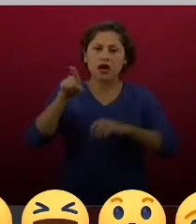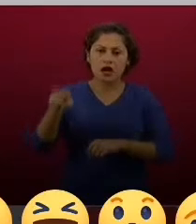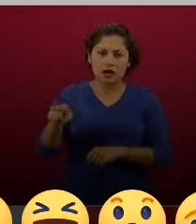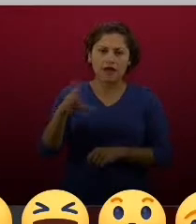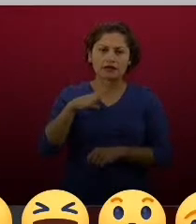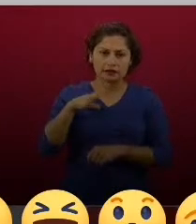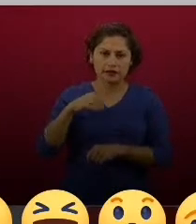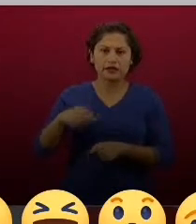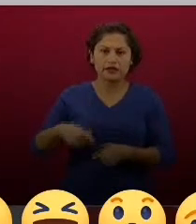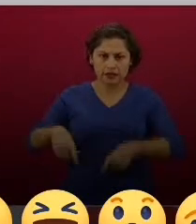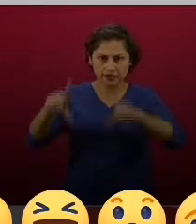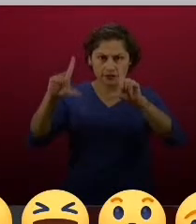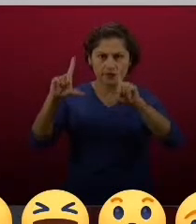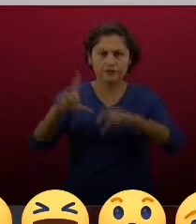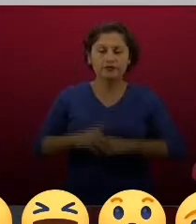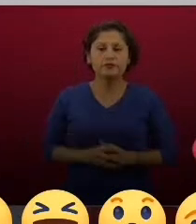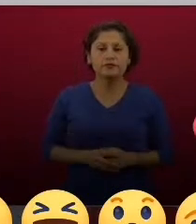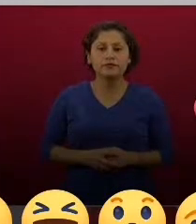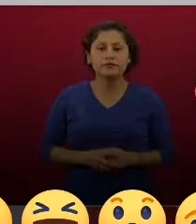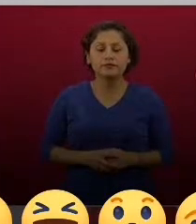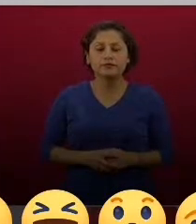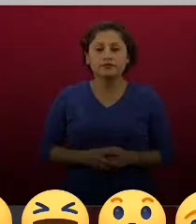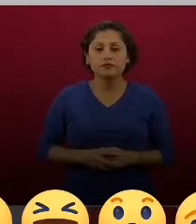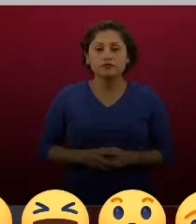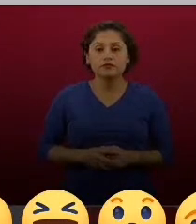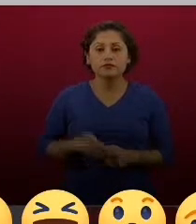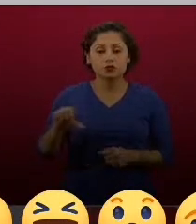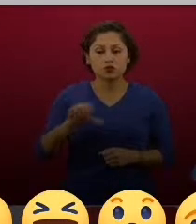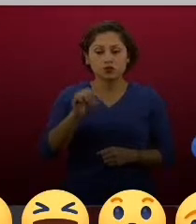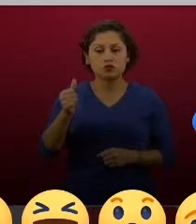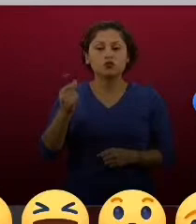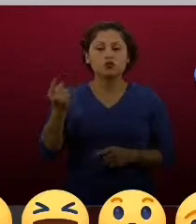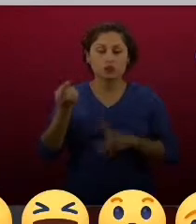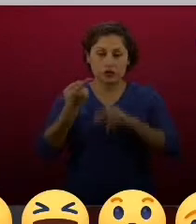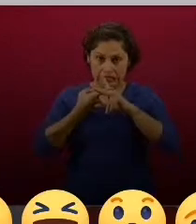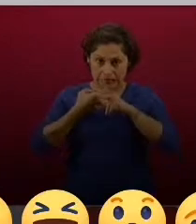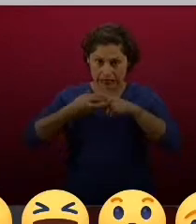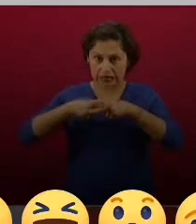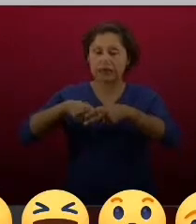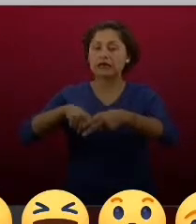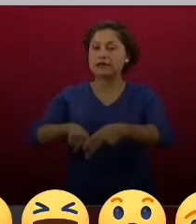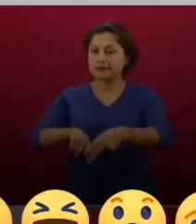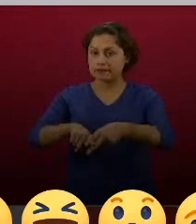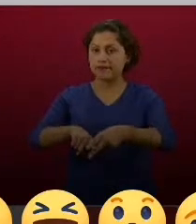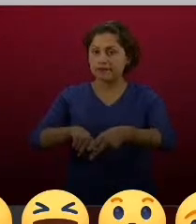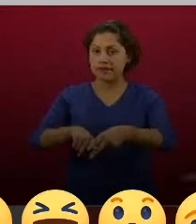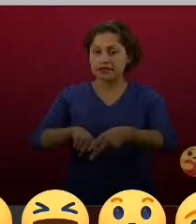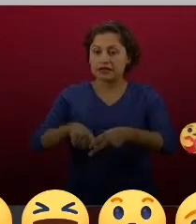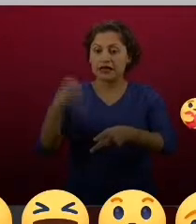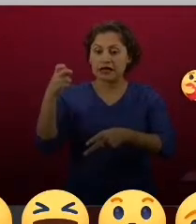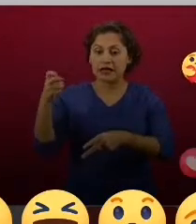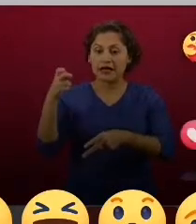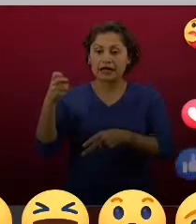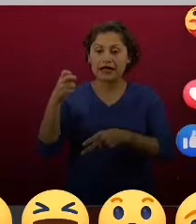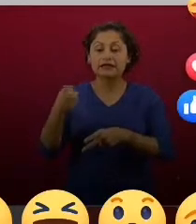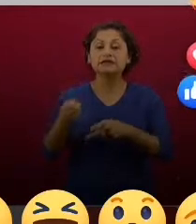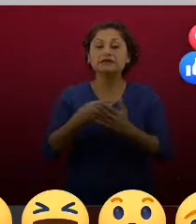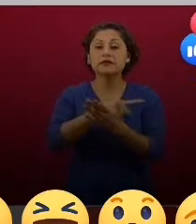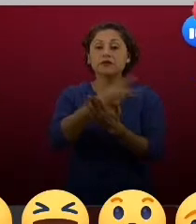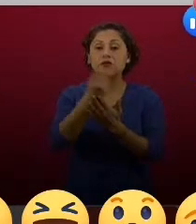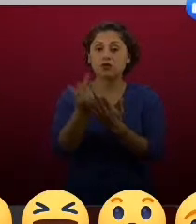ellos. En la que sigue está Comienzo Infonavit, donde hemos puesto sobre todo el nuevo modelo y la nueva visión de la